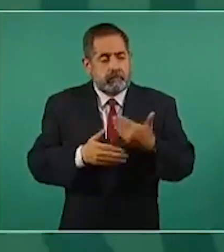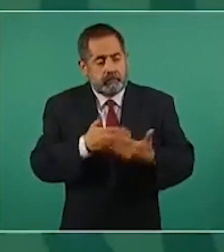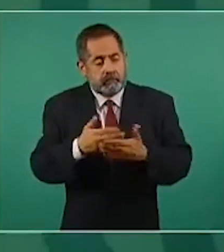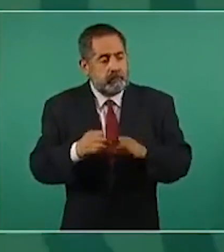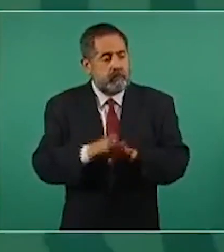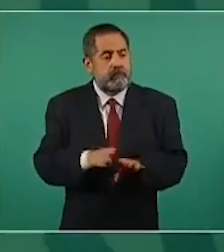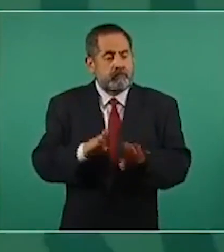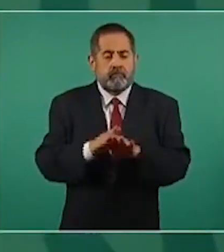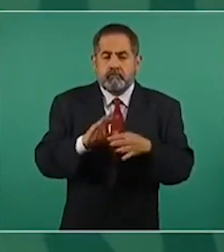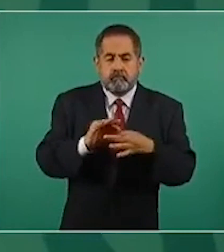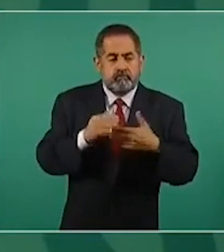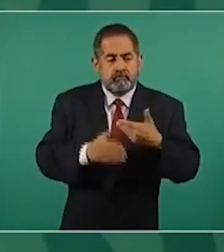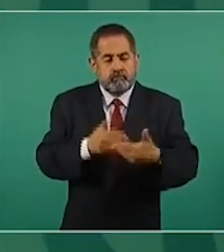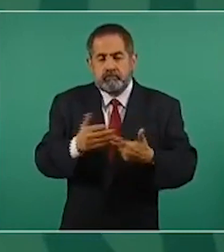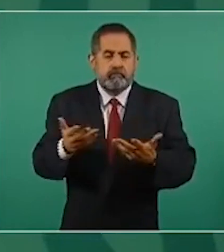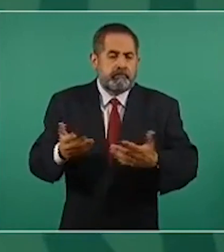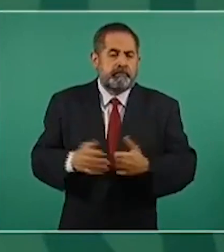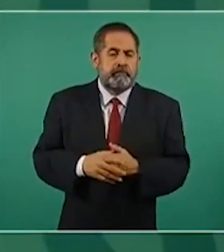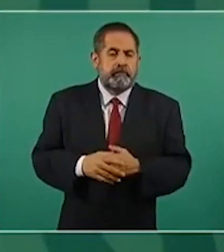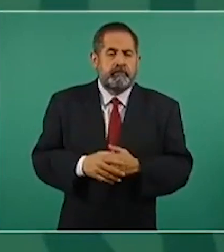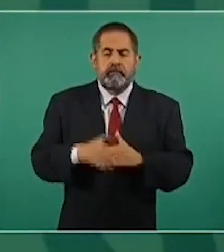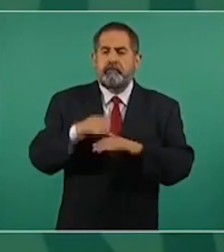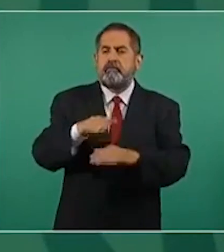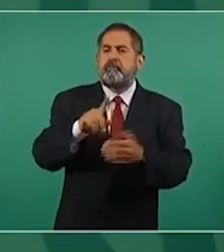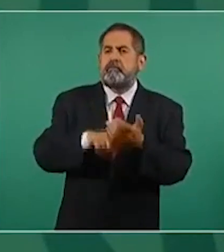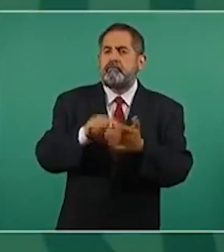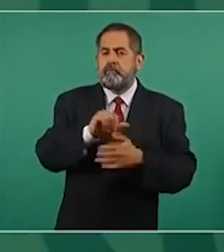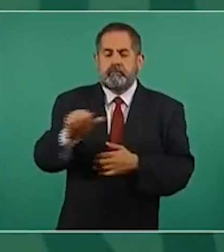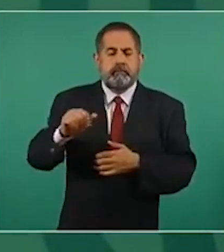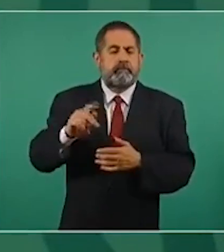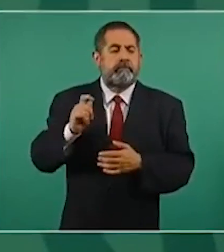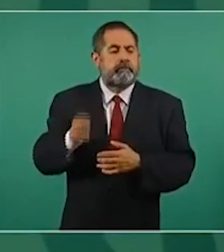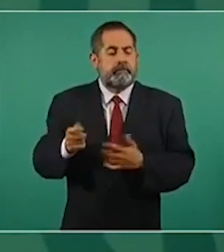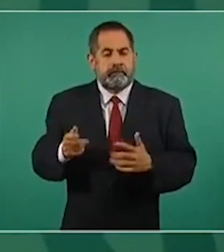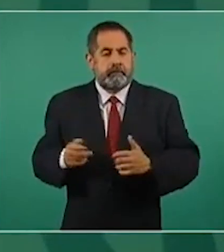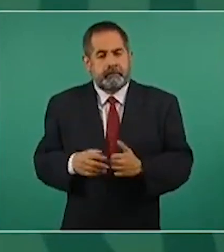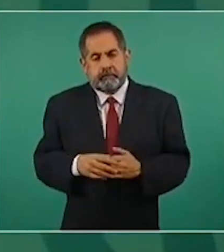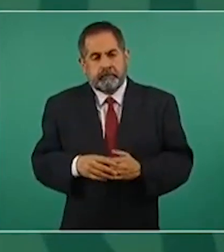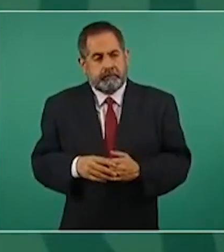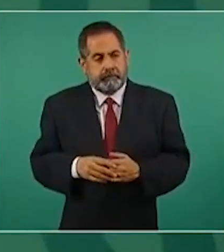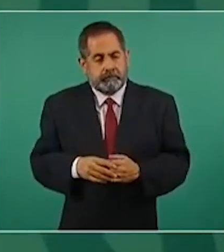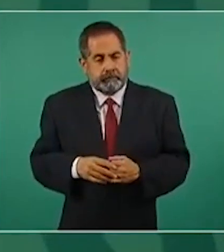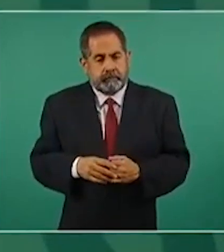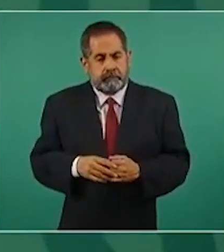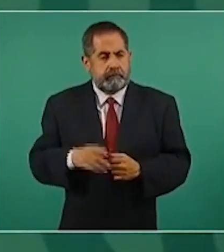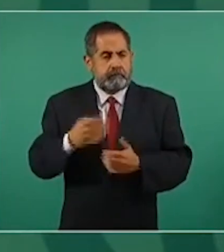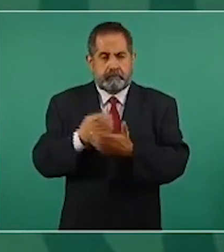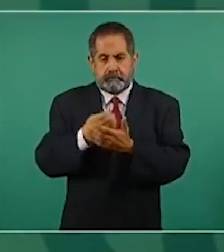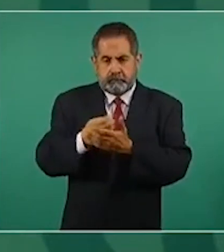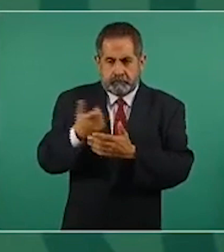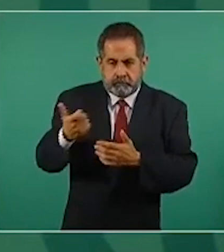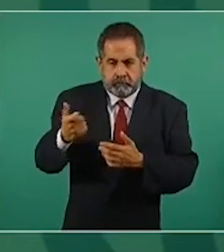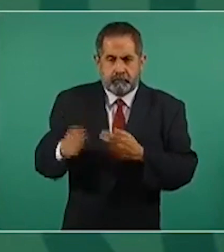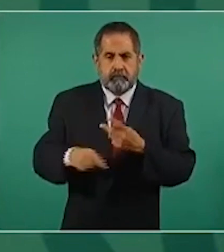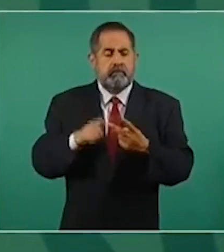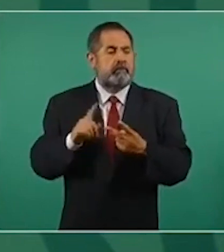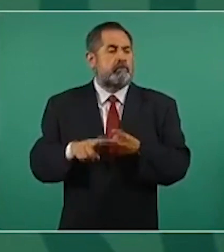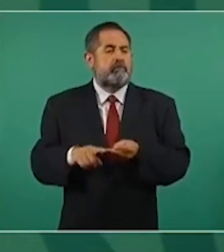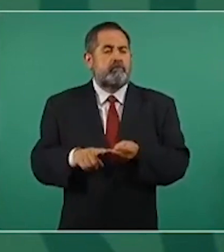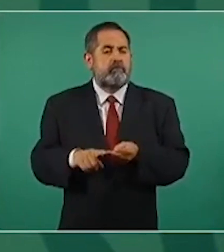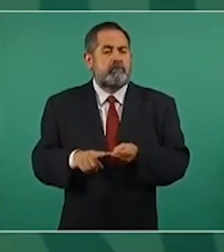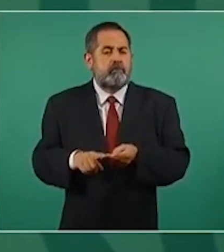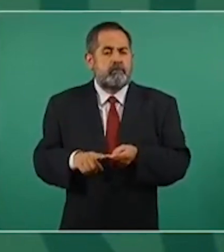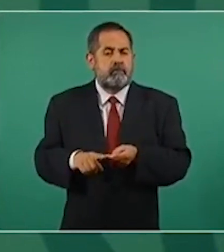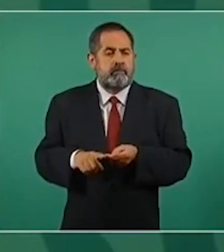en, repito, lo económico, lo del